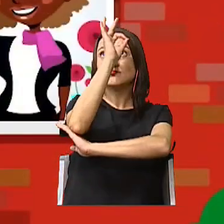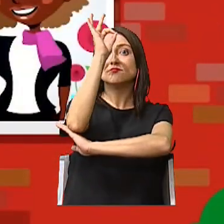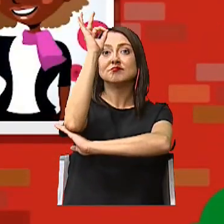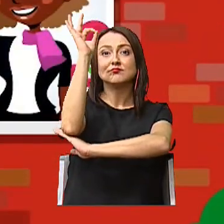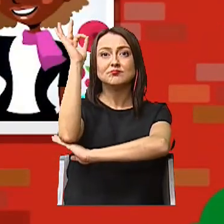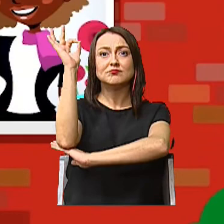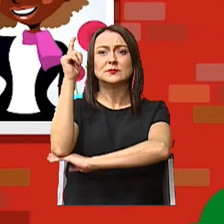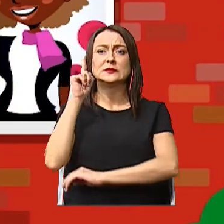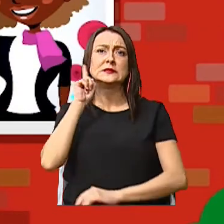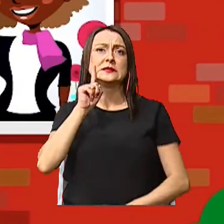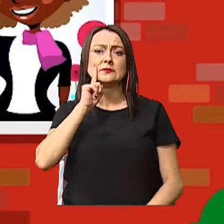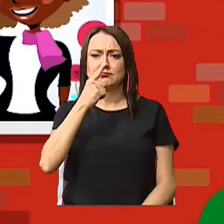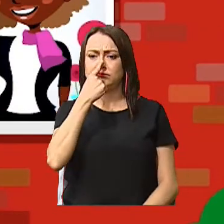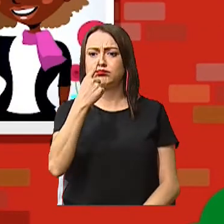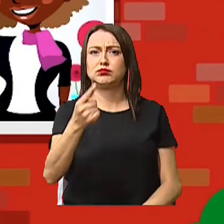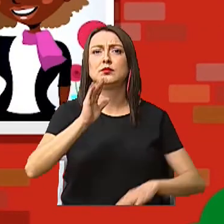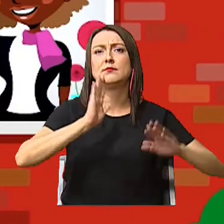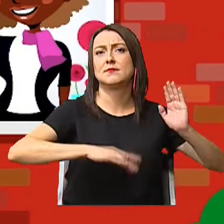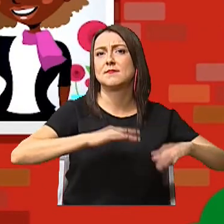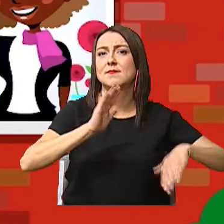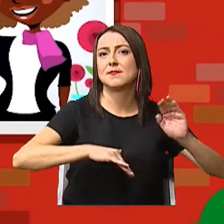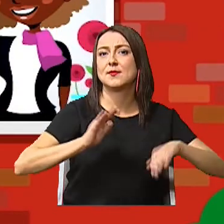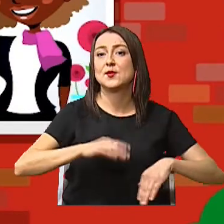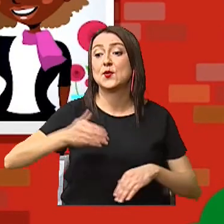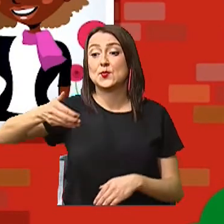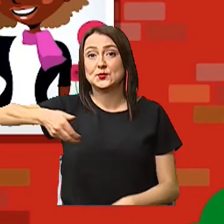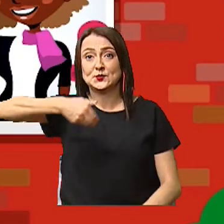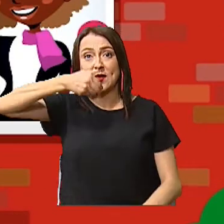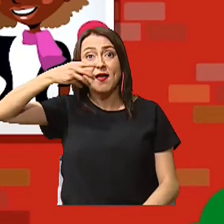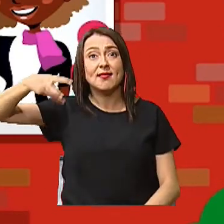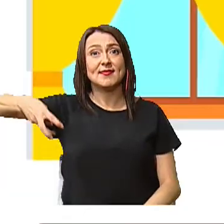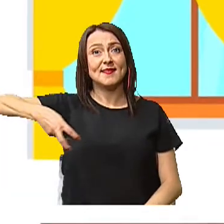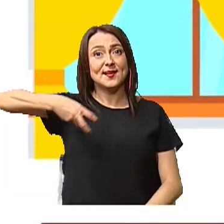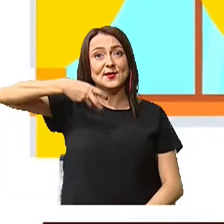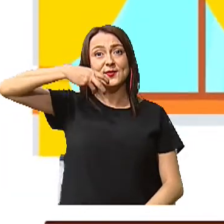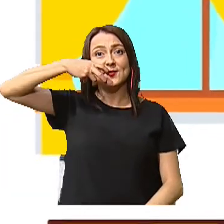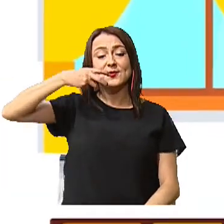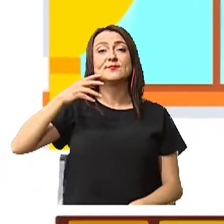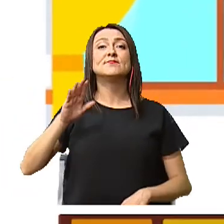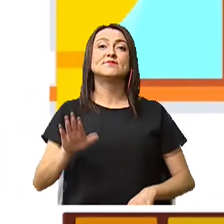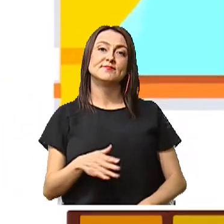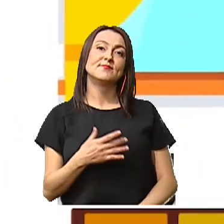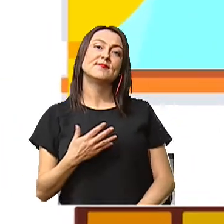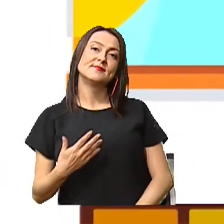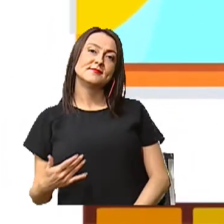sale el sol Sale el pinocho tocando tambor con una cuchara y un tenedor